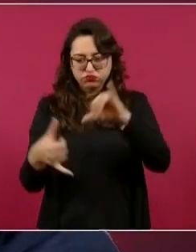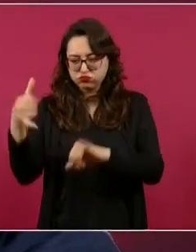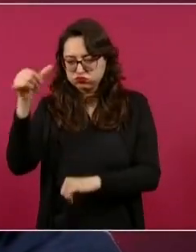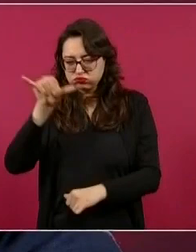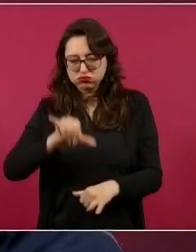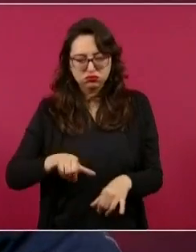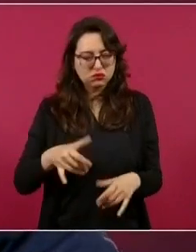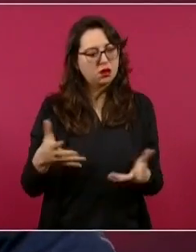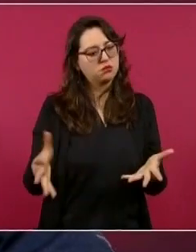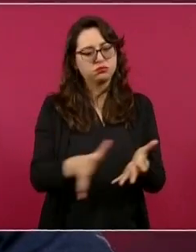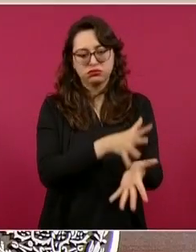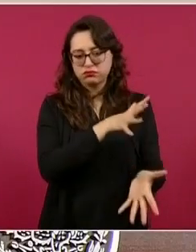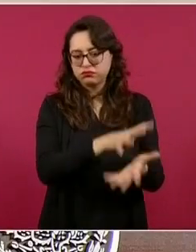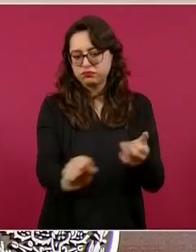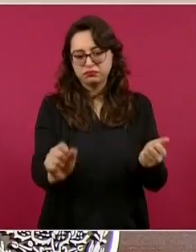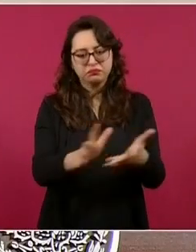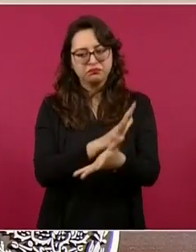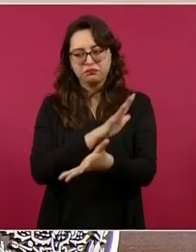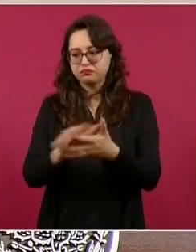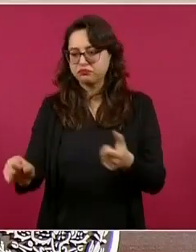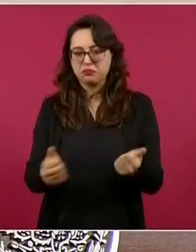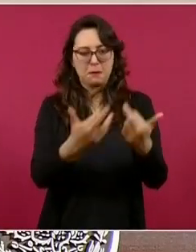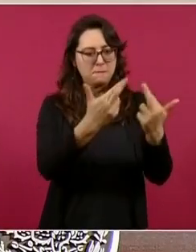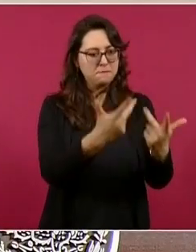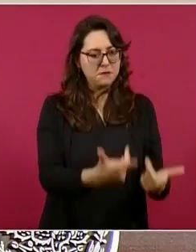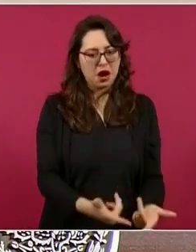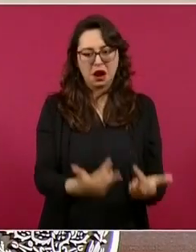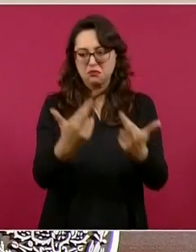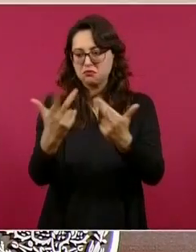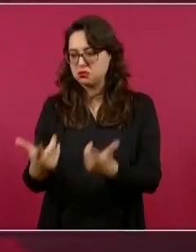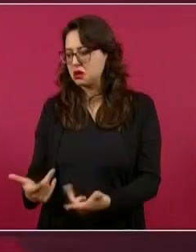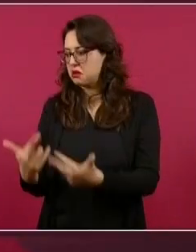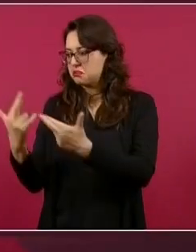clandestinos en Sinaloa,